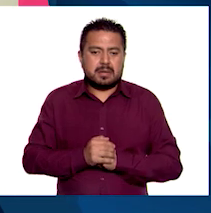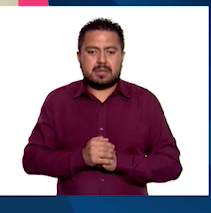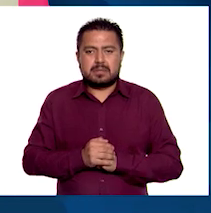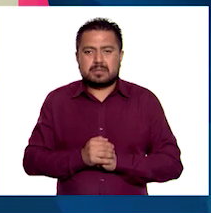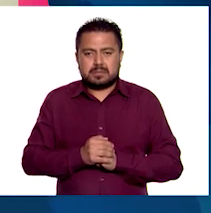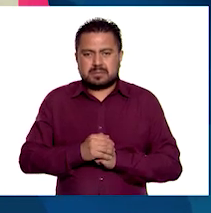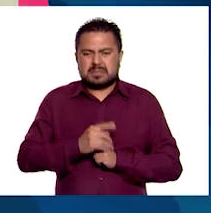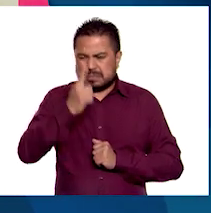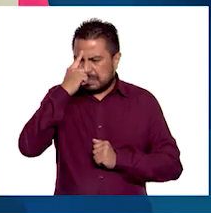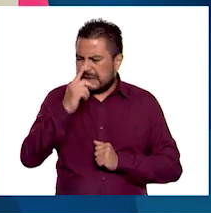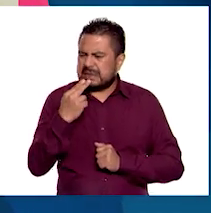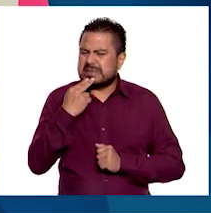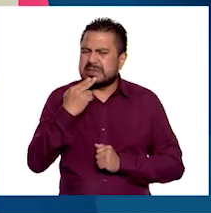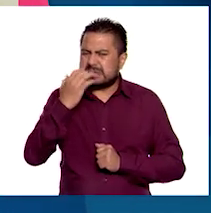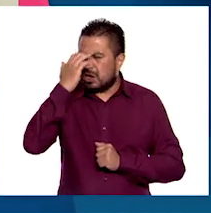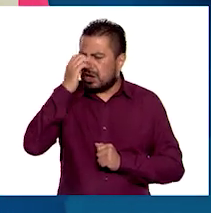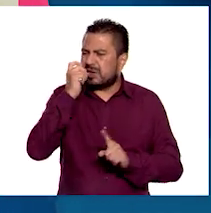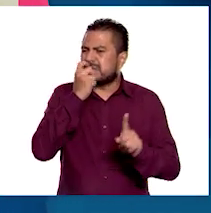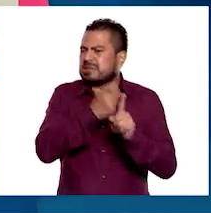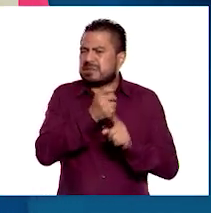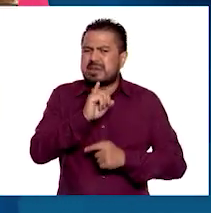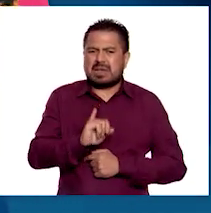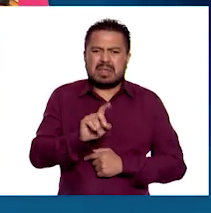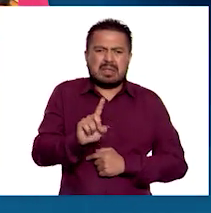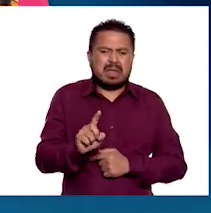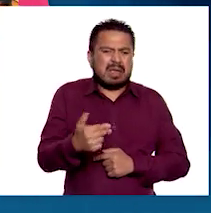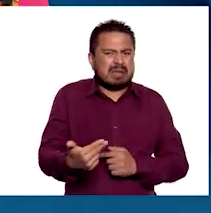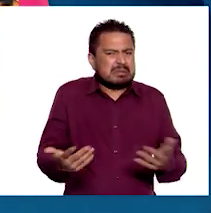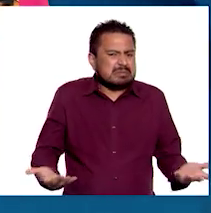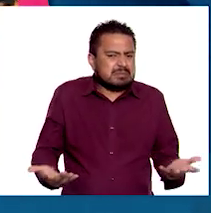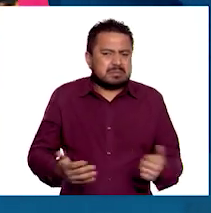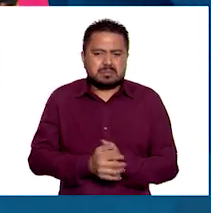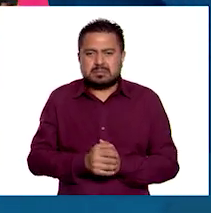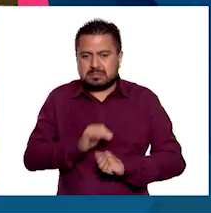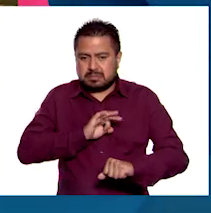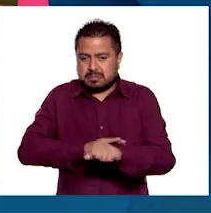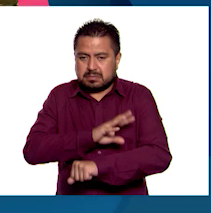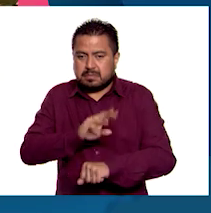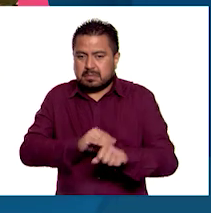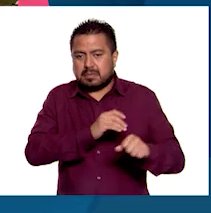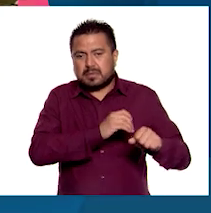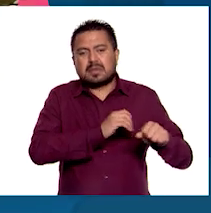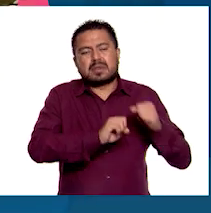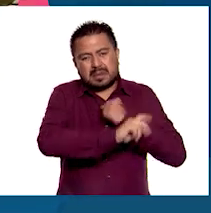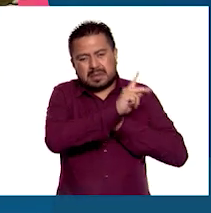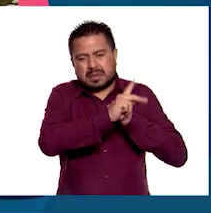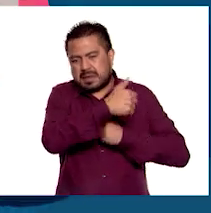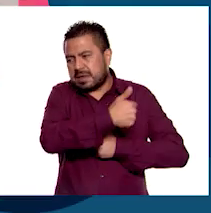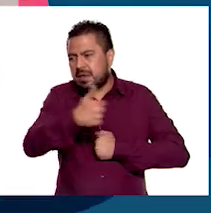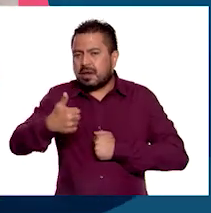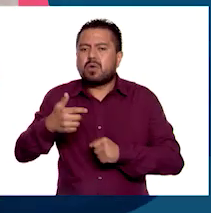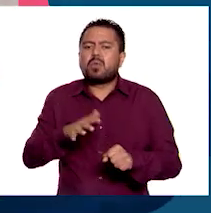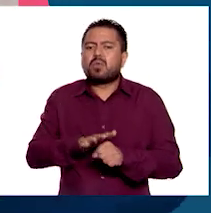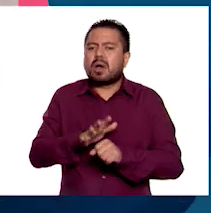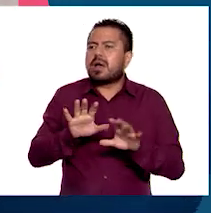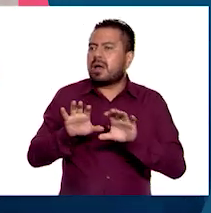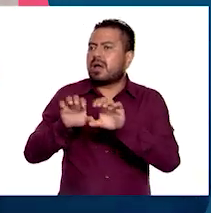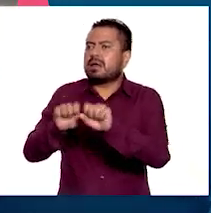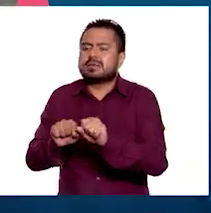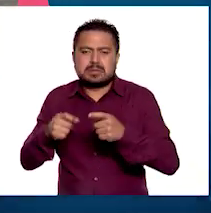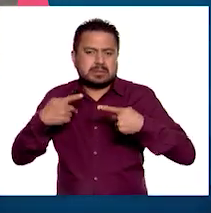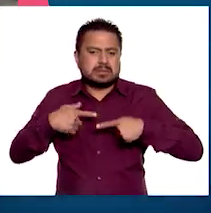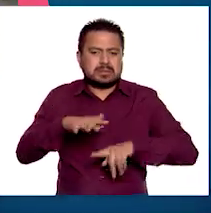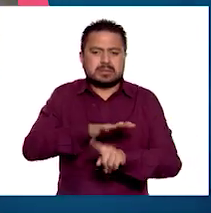¿Para qué sirve conocer estos indicadores? Permiten a los estados saber a cuántos ciudadanos alcanza la